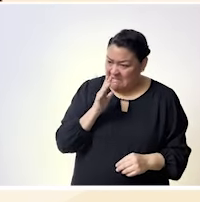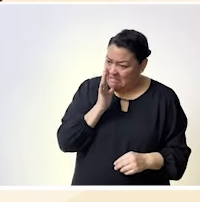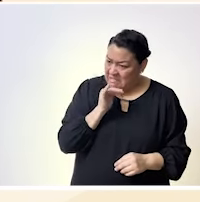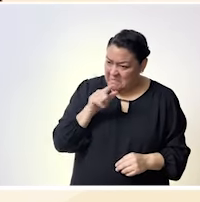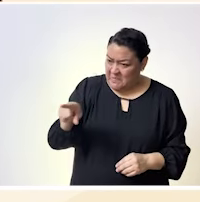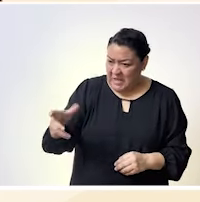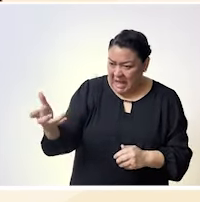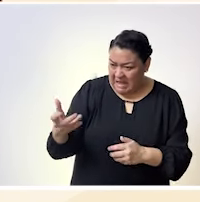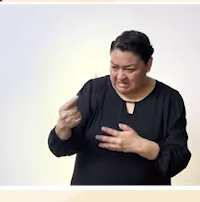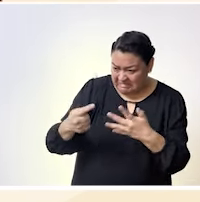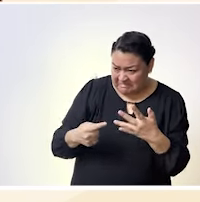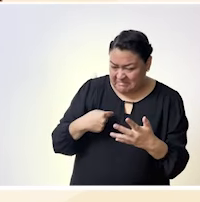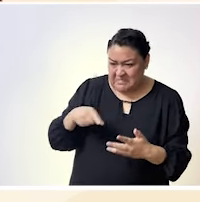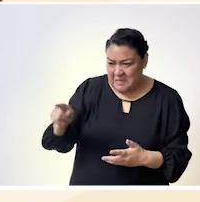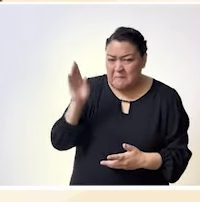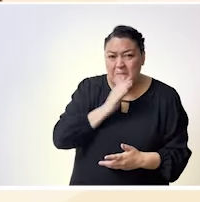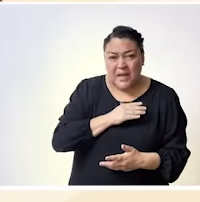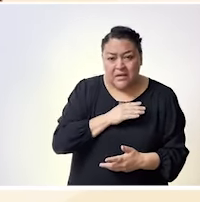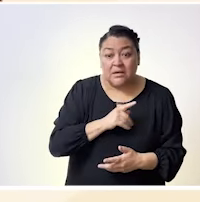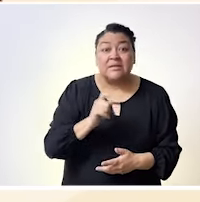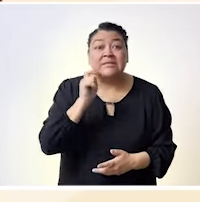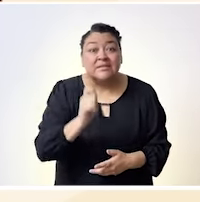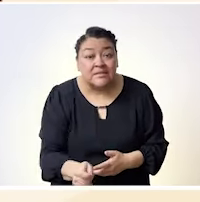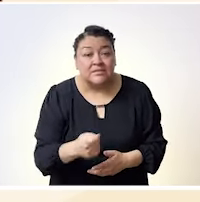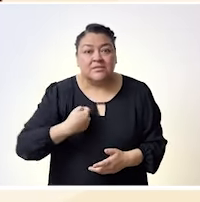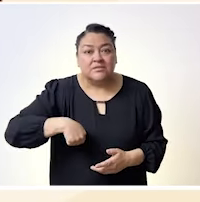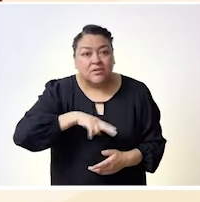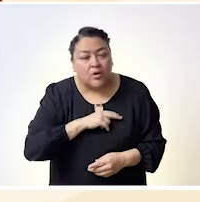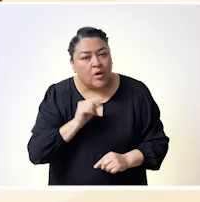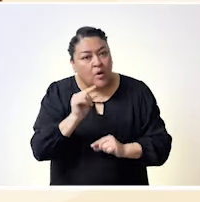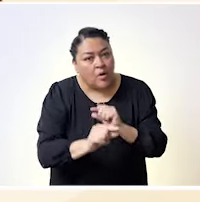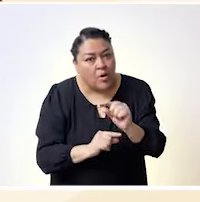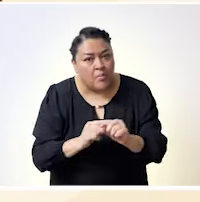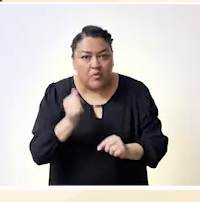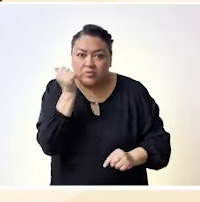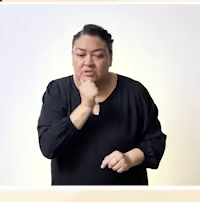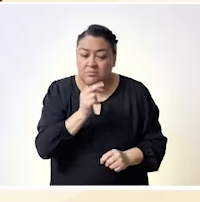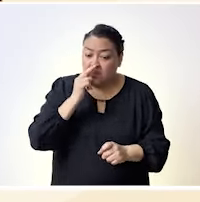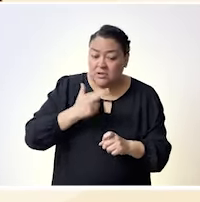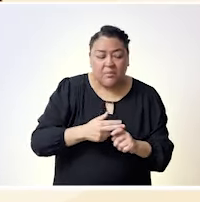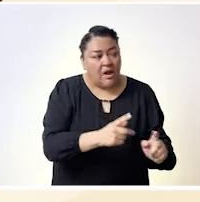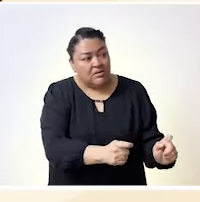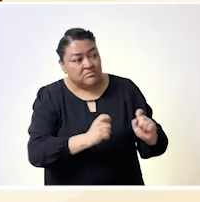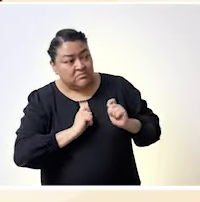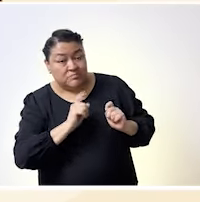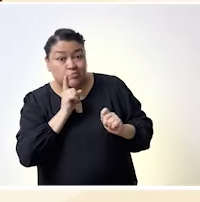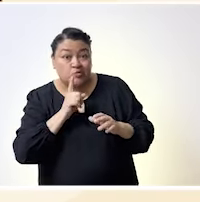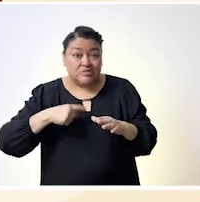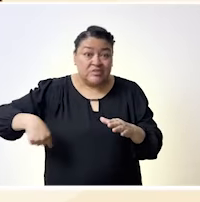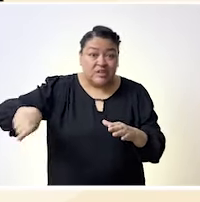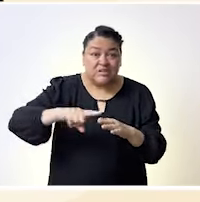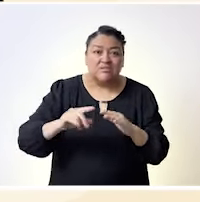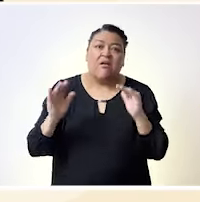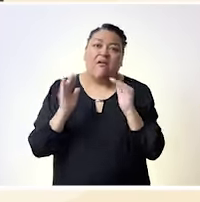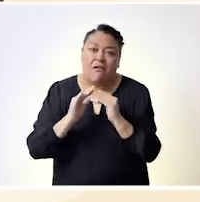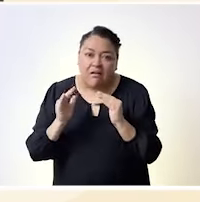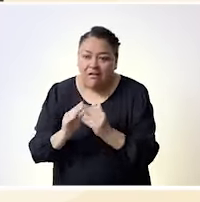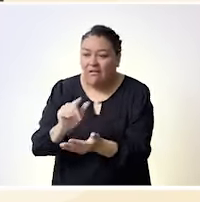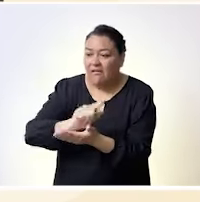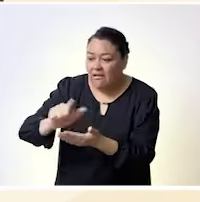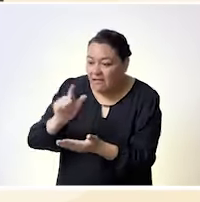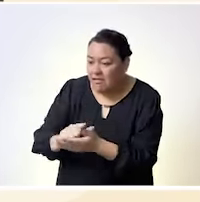y debemos de realizar, interponiendo o señalando labores de cuidado y de responsabilidades familiares